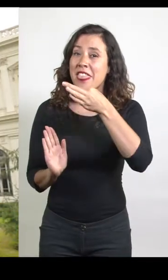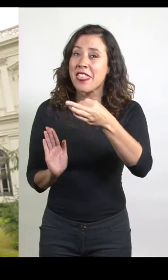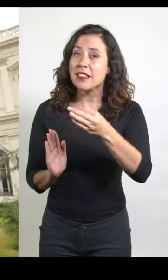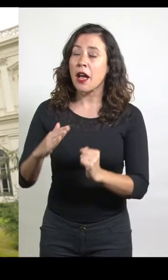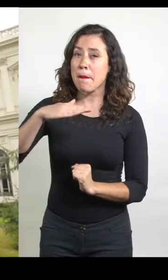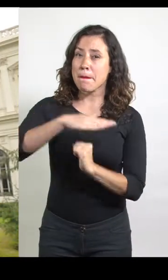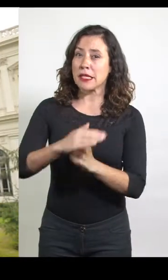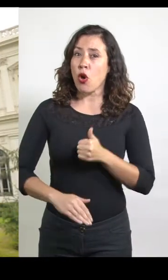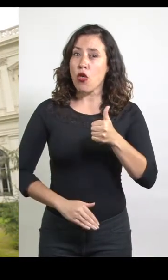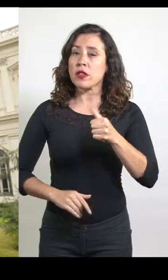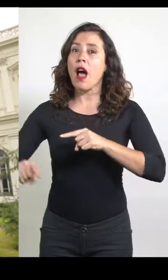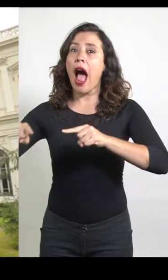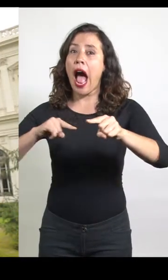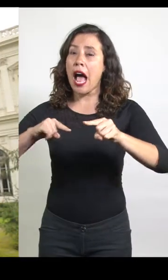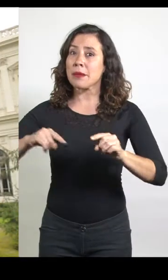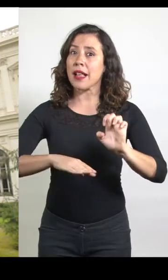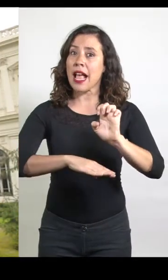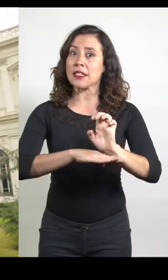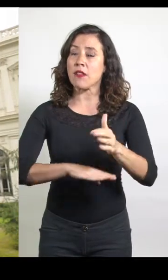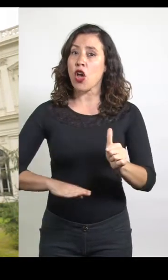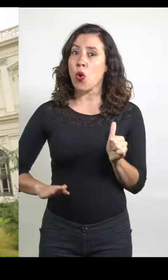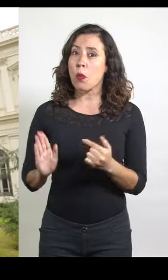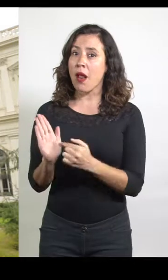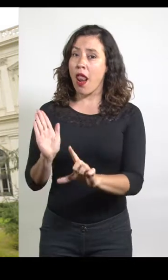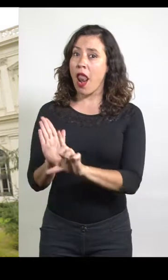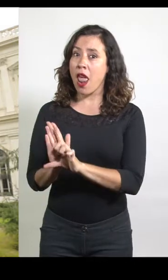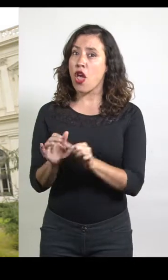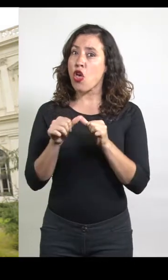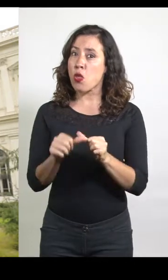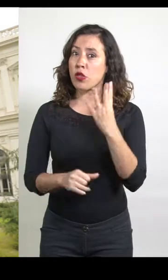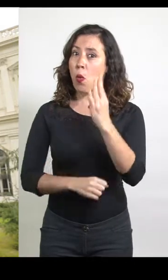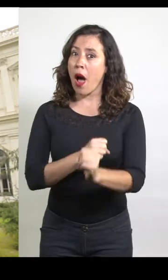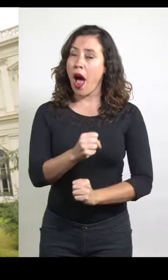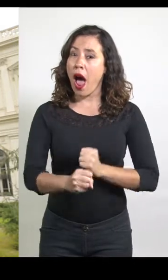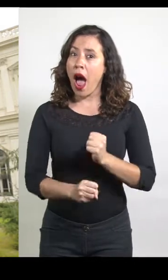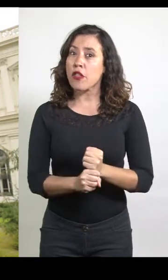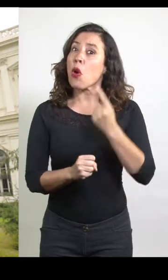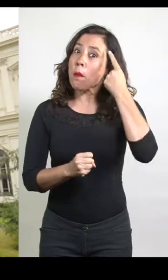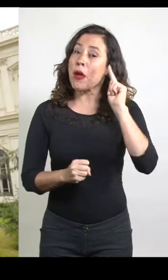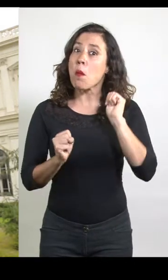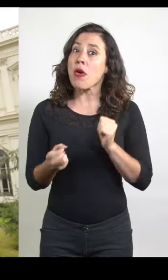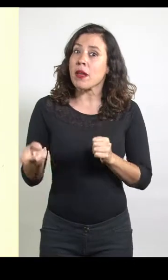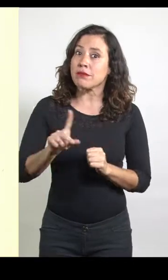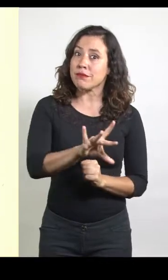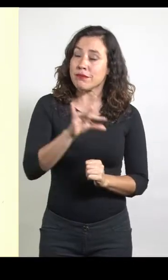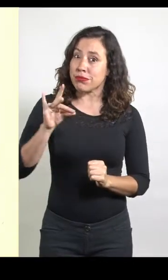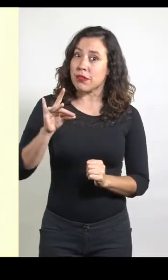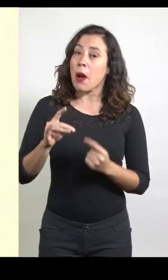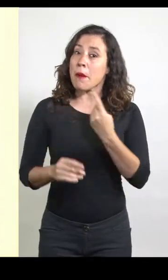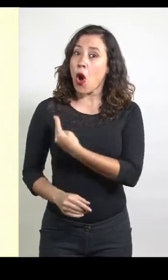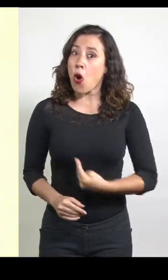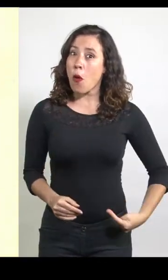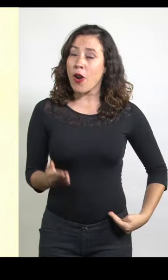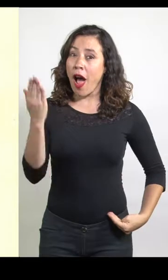supremo director administraría al Estado con arreglo a las leyes durante cuatro años con opción de reelección, el gobernante